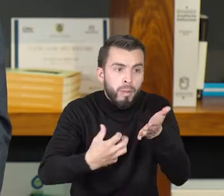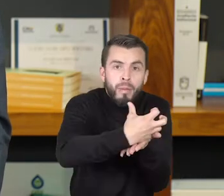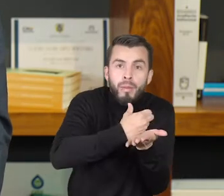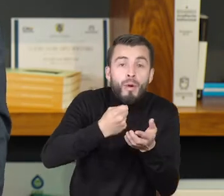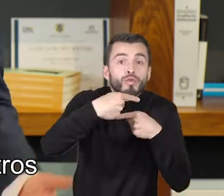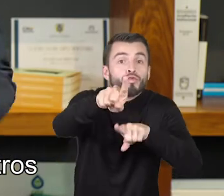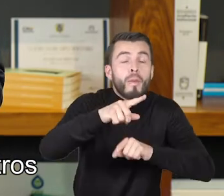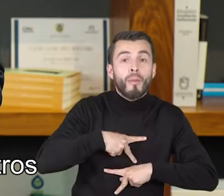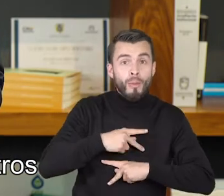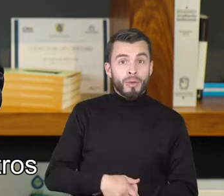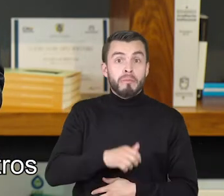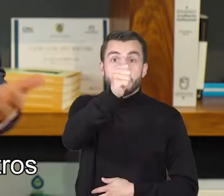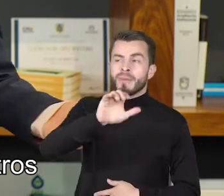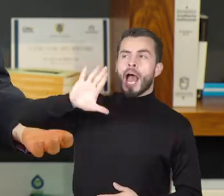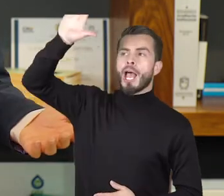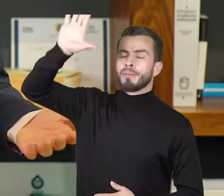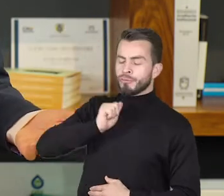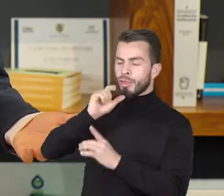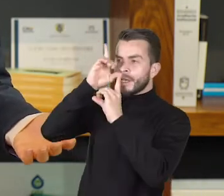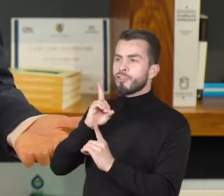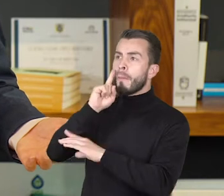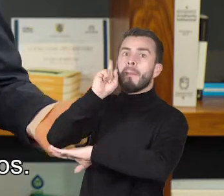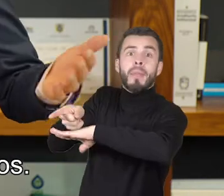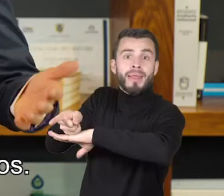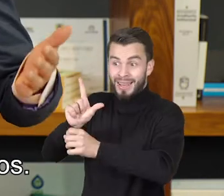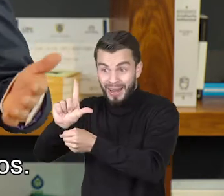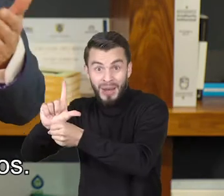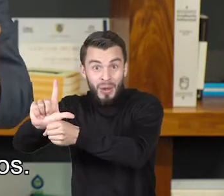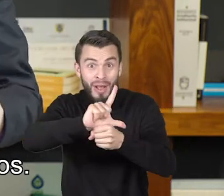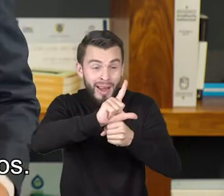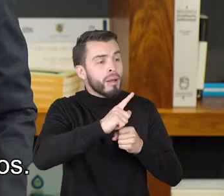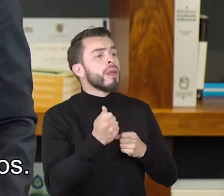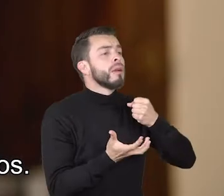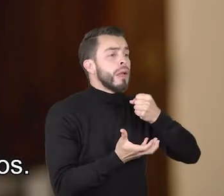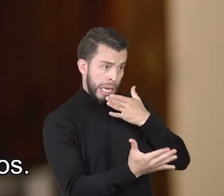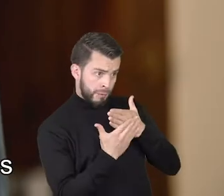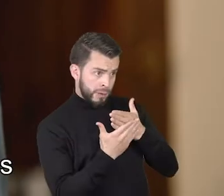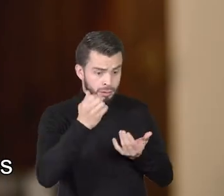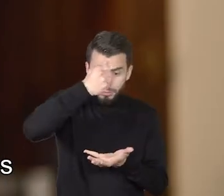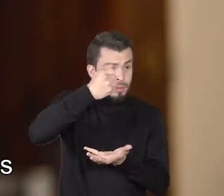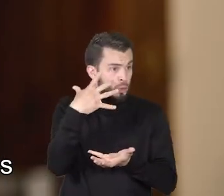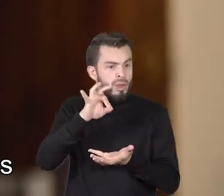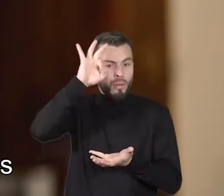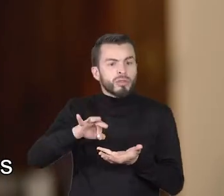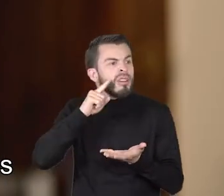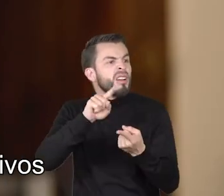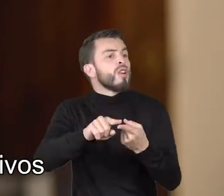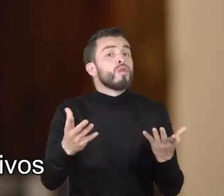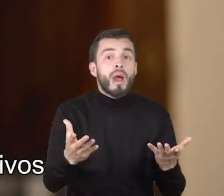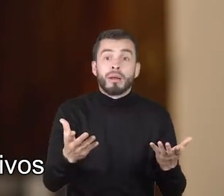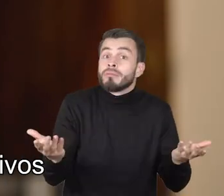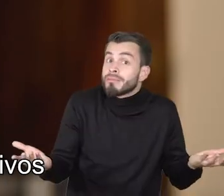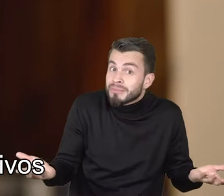decisión la que nos debe indicar a nosotros y a las alcaldías locales en qué invertimos en sus barrios. En los encuentros ciudadanos